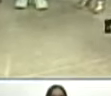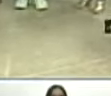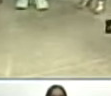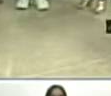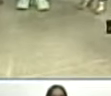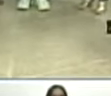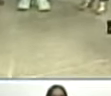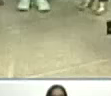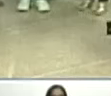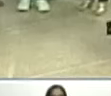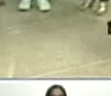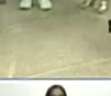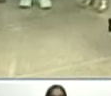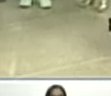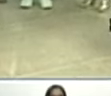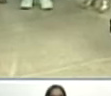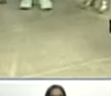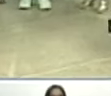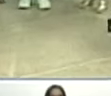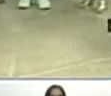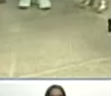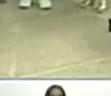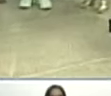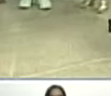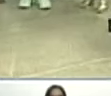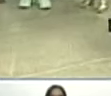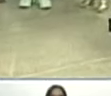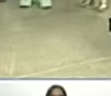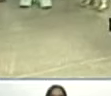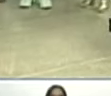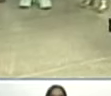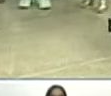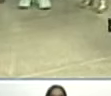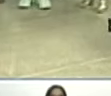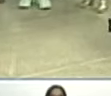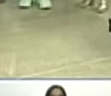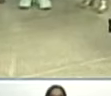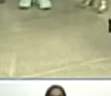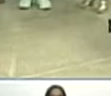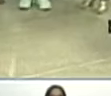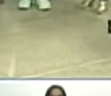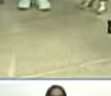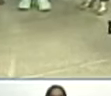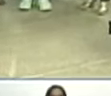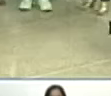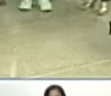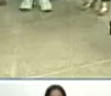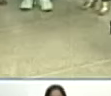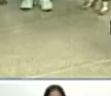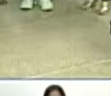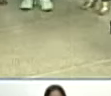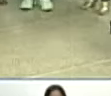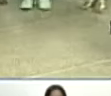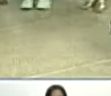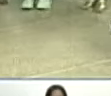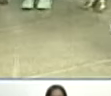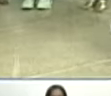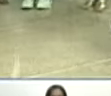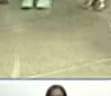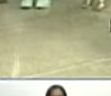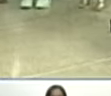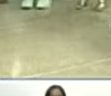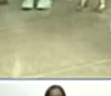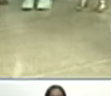trabajando con resultados he recibido las bendiciones de Zoraida amén